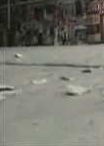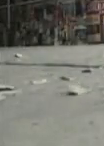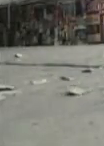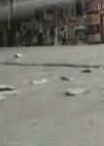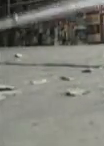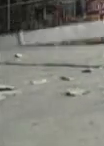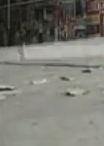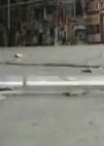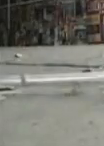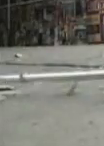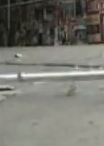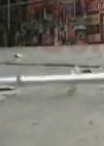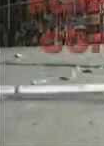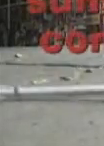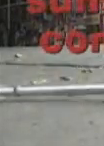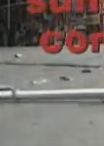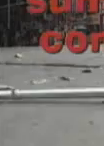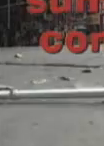Gracias.